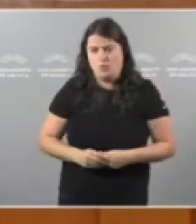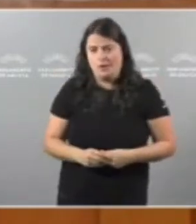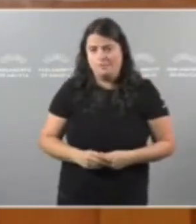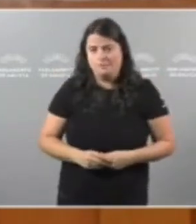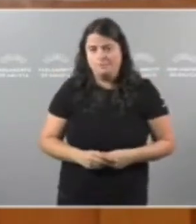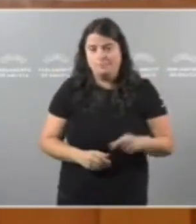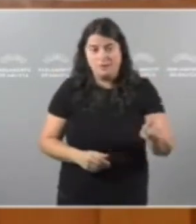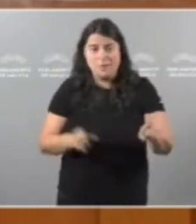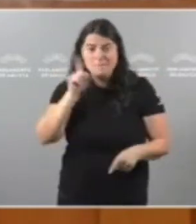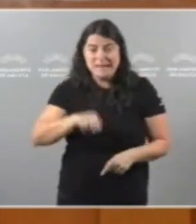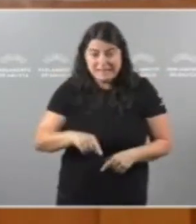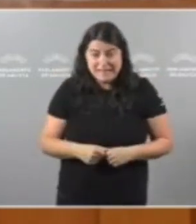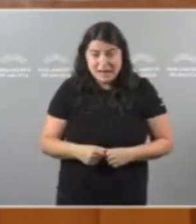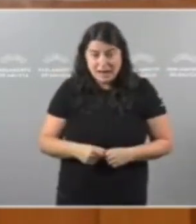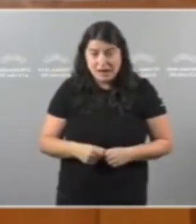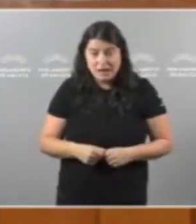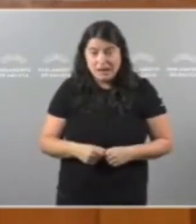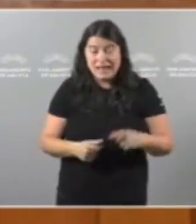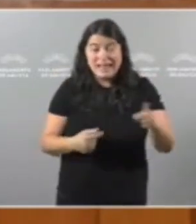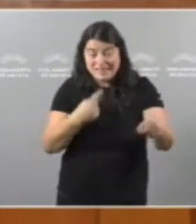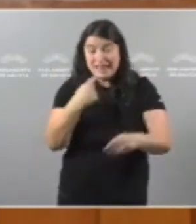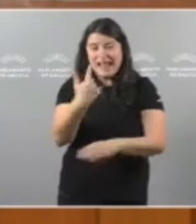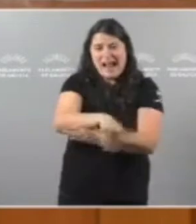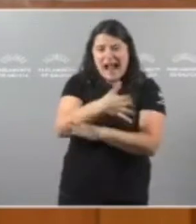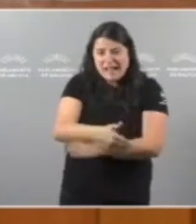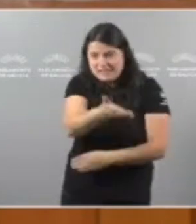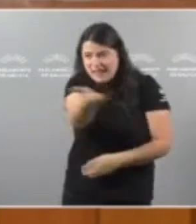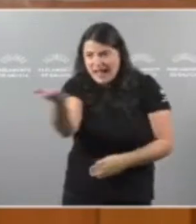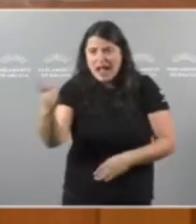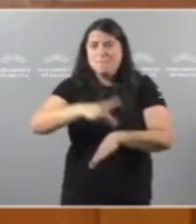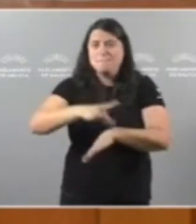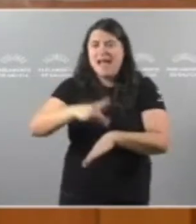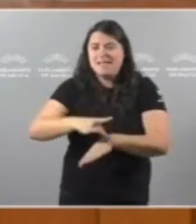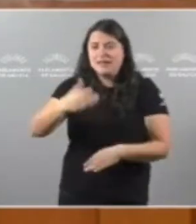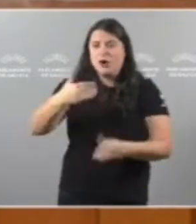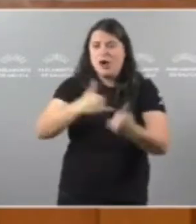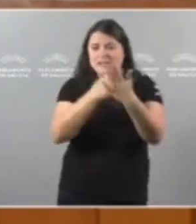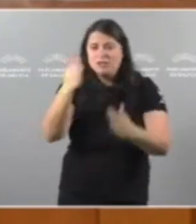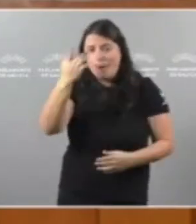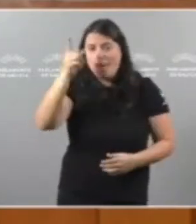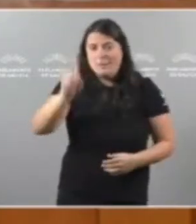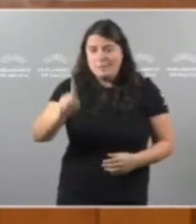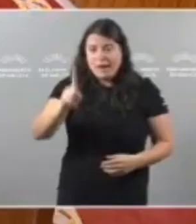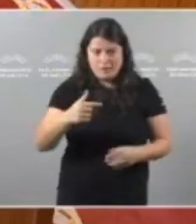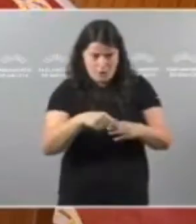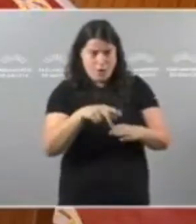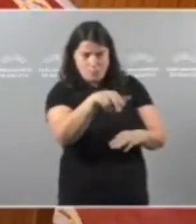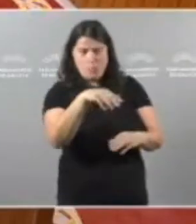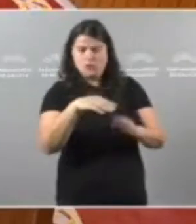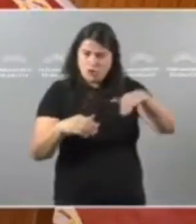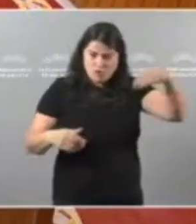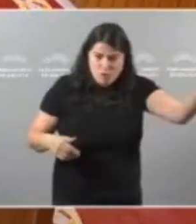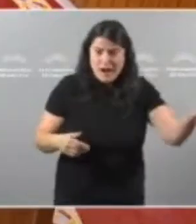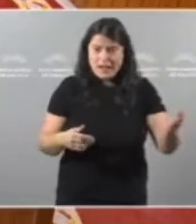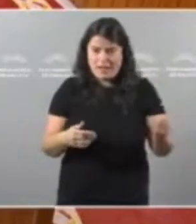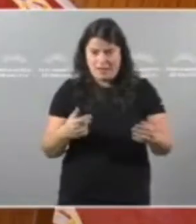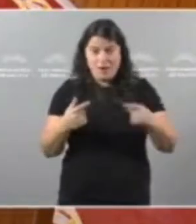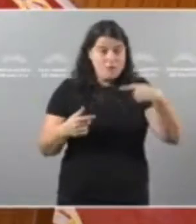Mentira! Díganlle a xente que está na rúa que non ten médico de primaria Saian daqui e díganllelo